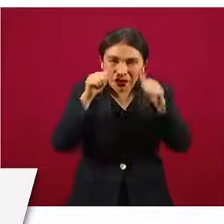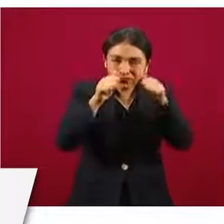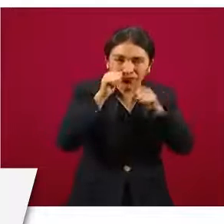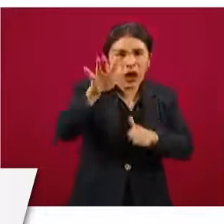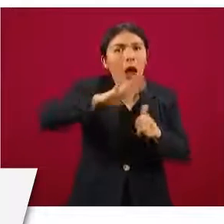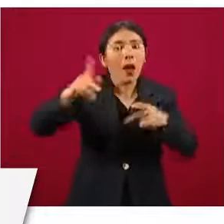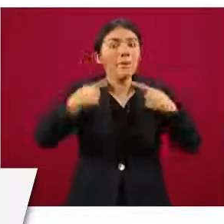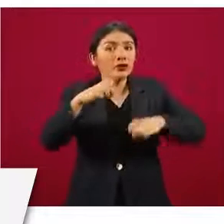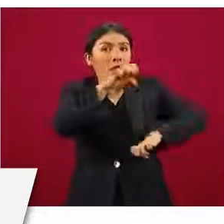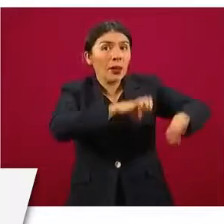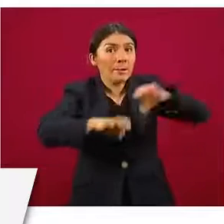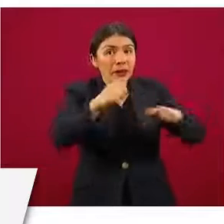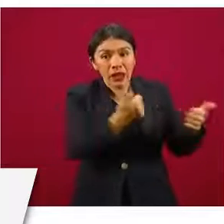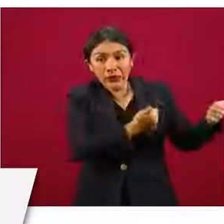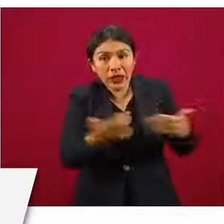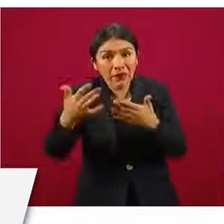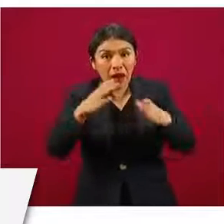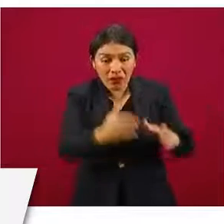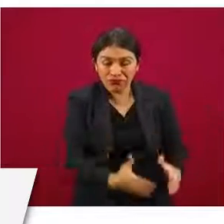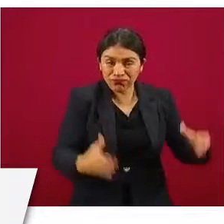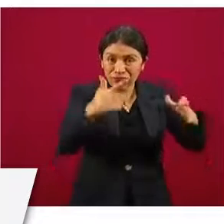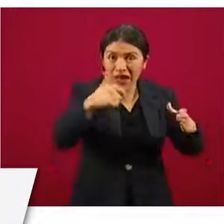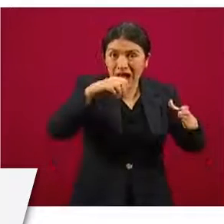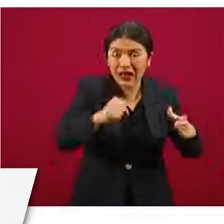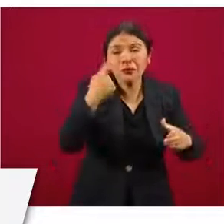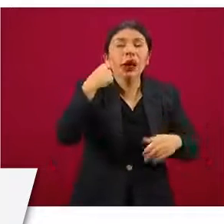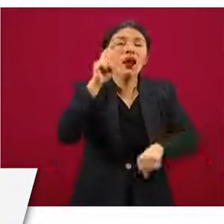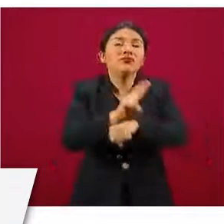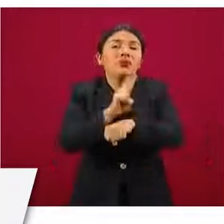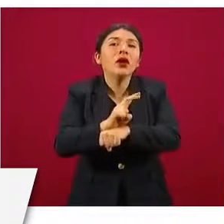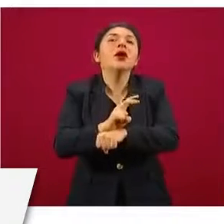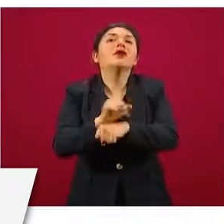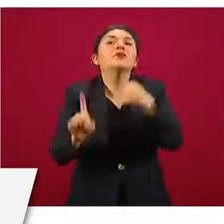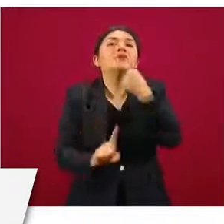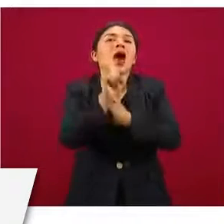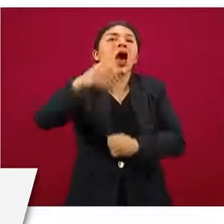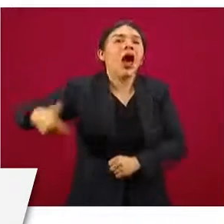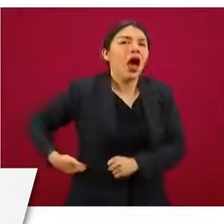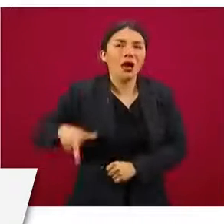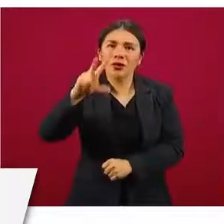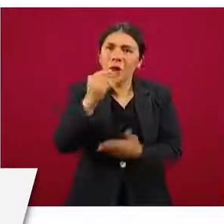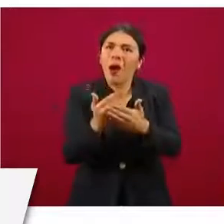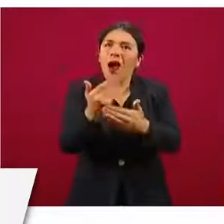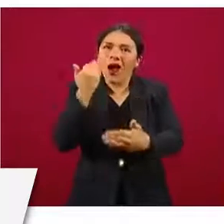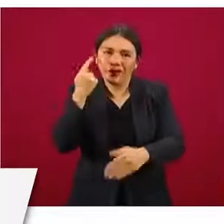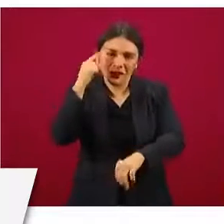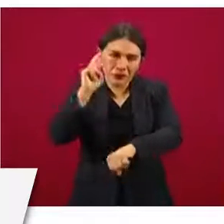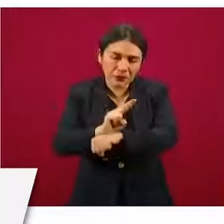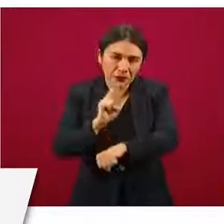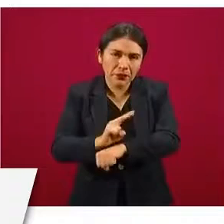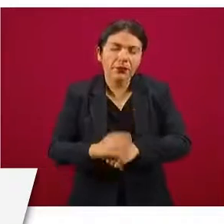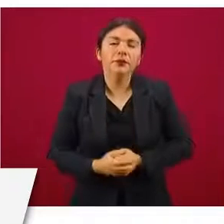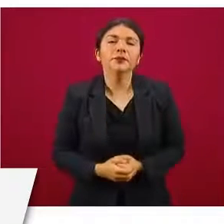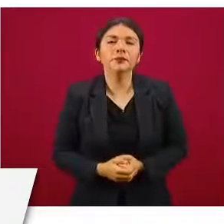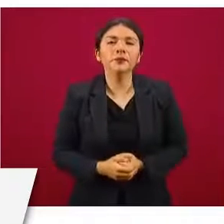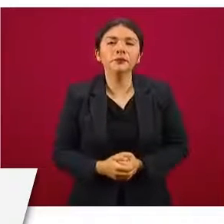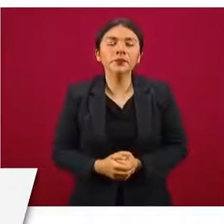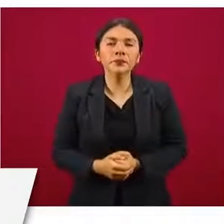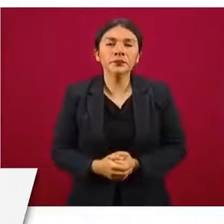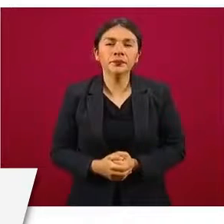a los proveedores de gas LP con esos cilindros para evitar cualquier accidente a los consumidores. Y